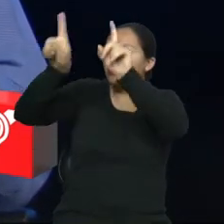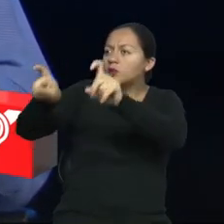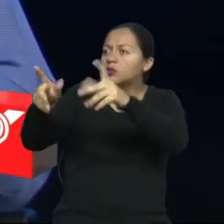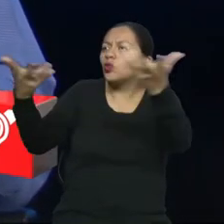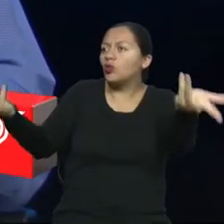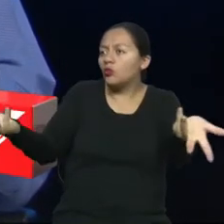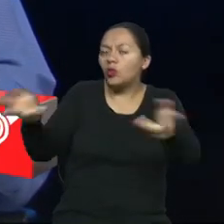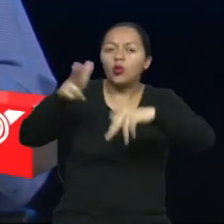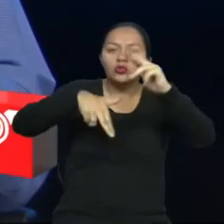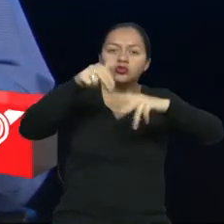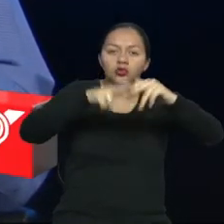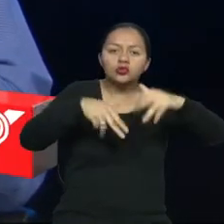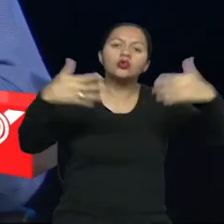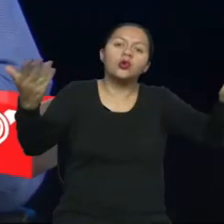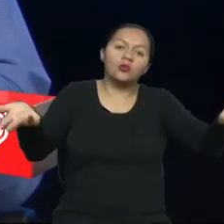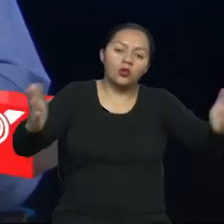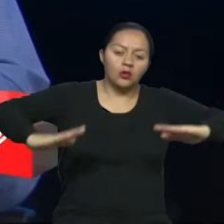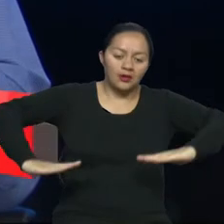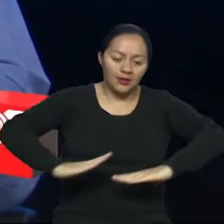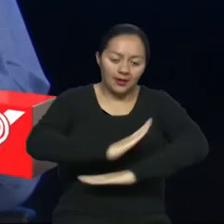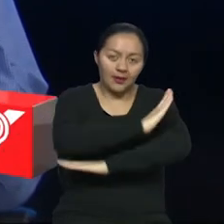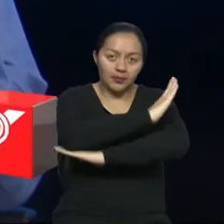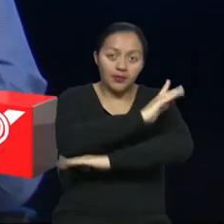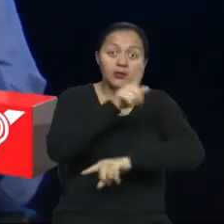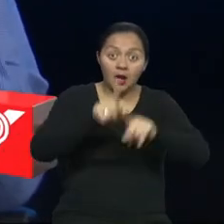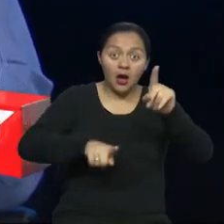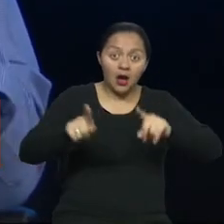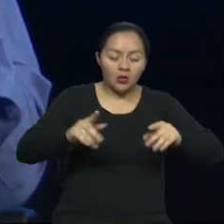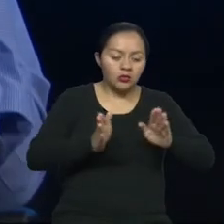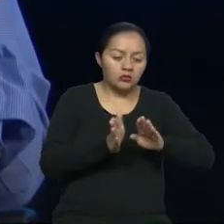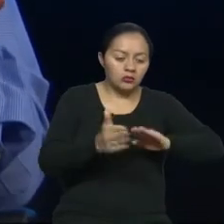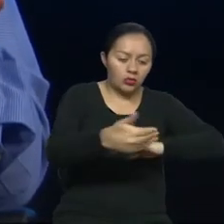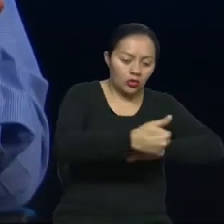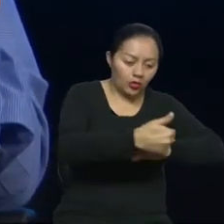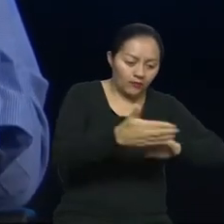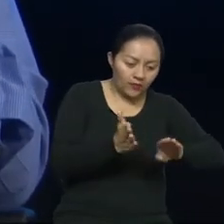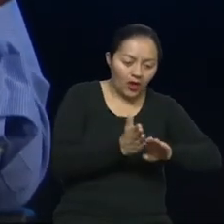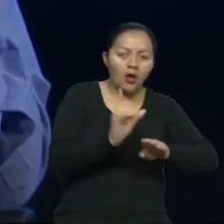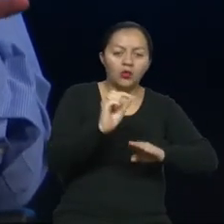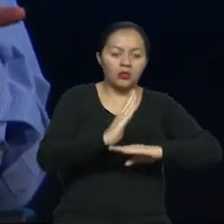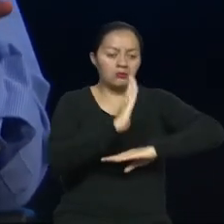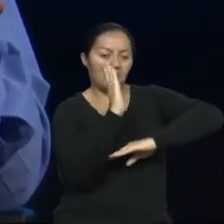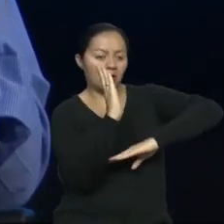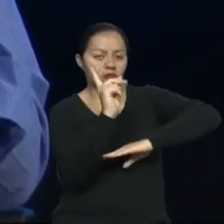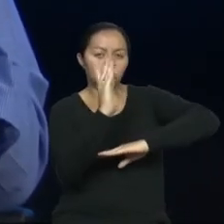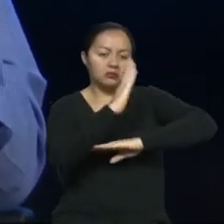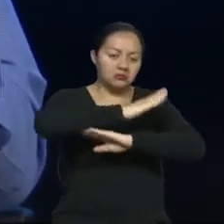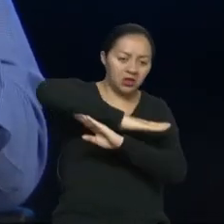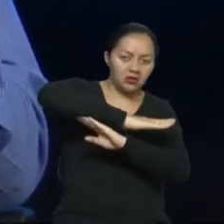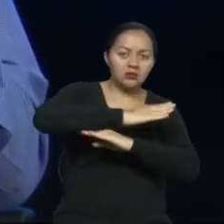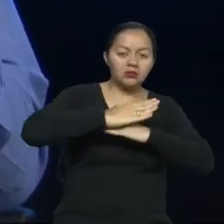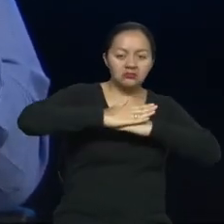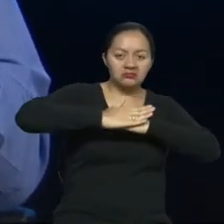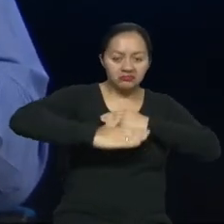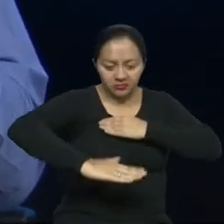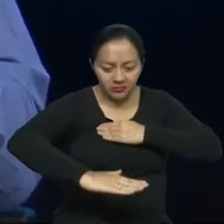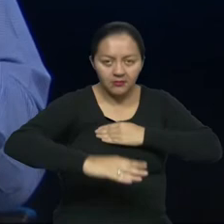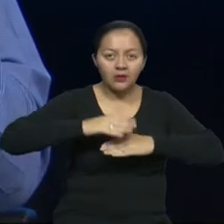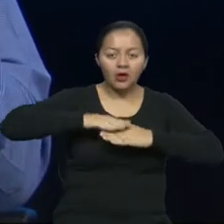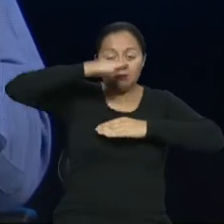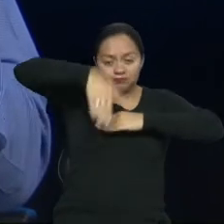construcción de las rampas. Hablemos, hay unas que son en las esquinas, son demasiado inclinadas, terminan siendo resbaladeras muchas veces.